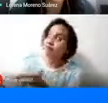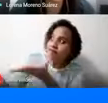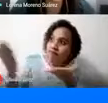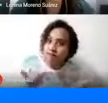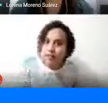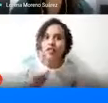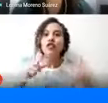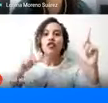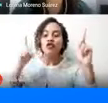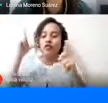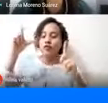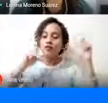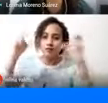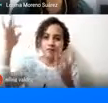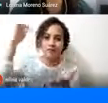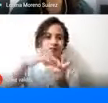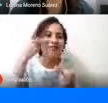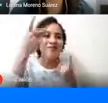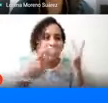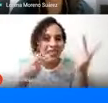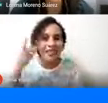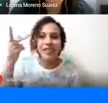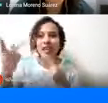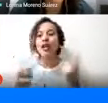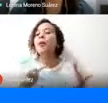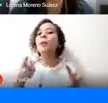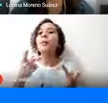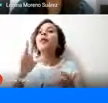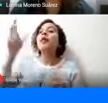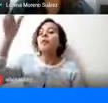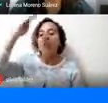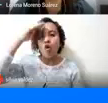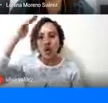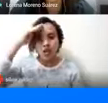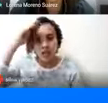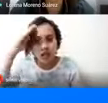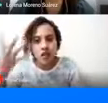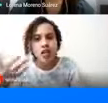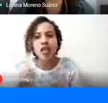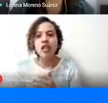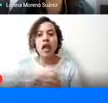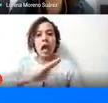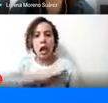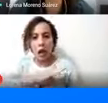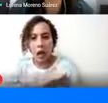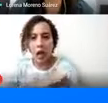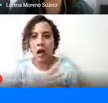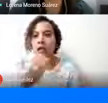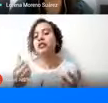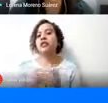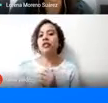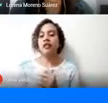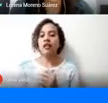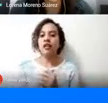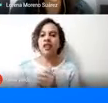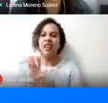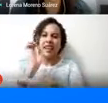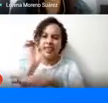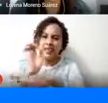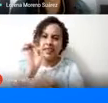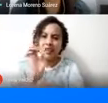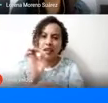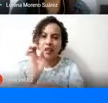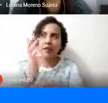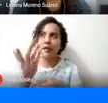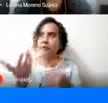turistas y los visitantes, las autoridades como alcaldes, entidades de